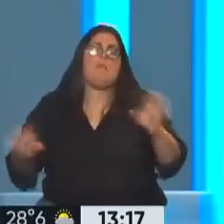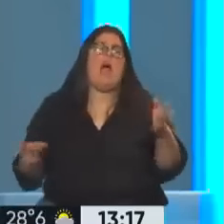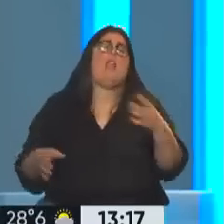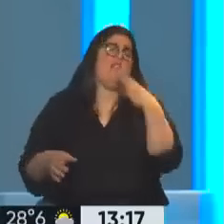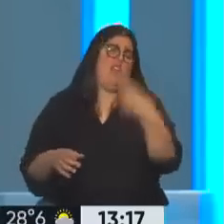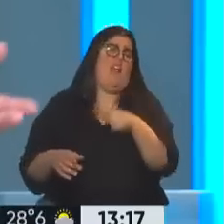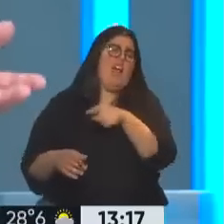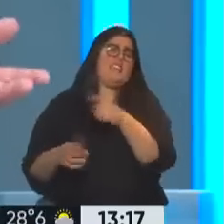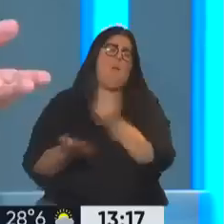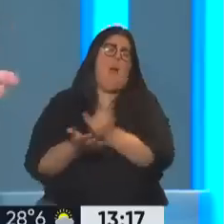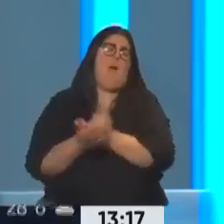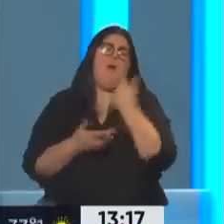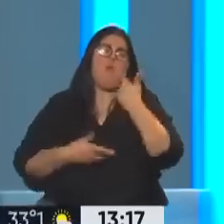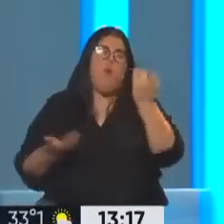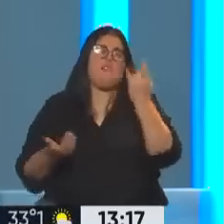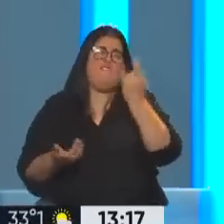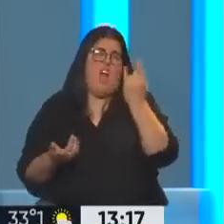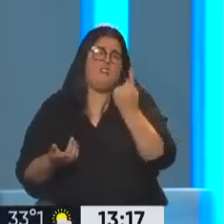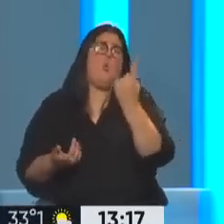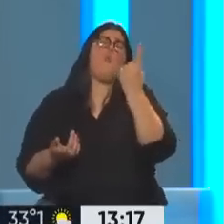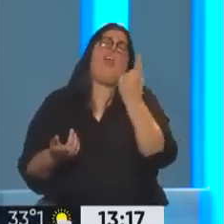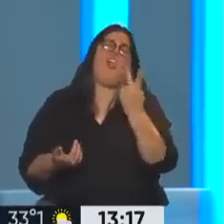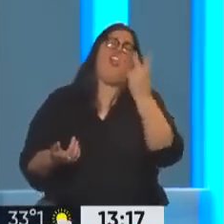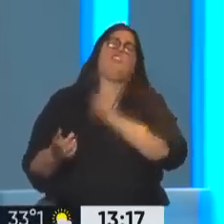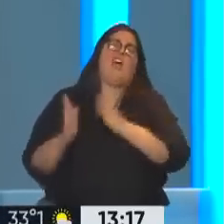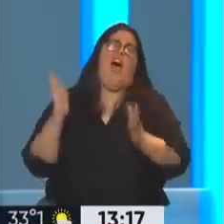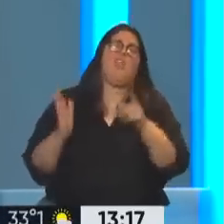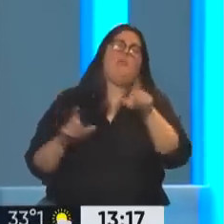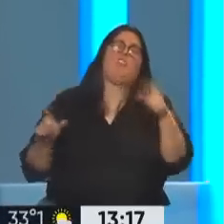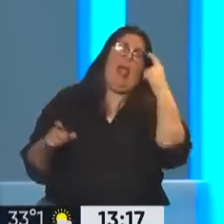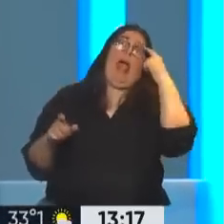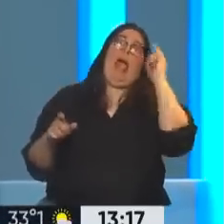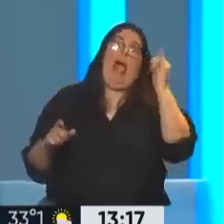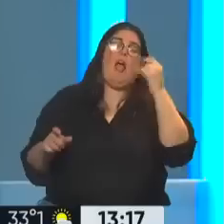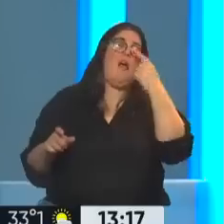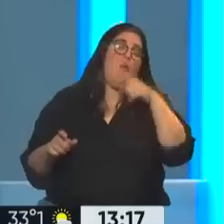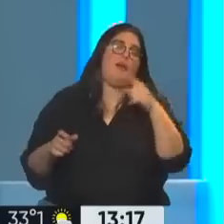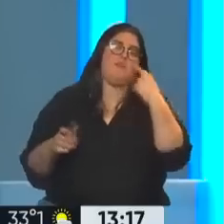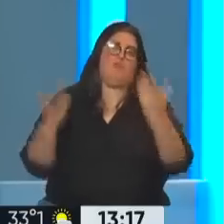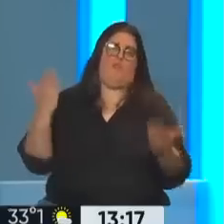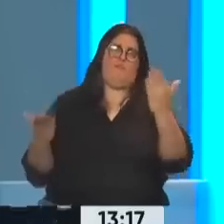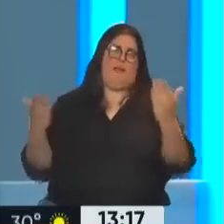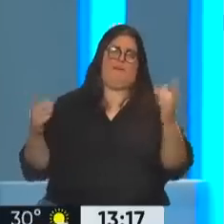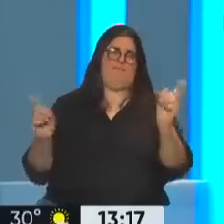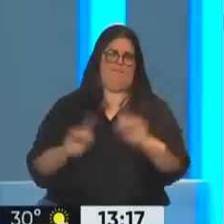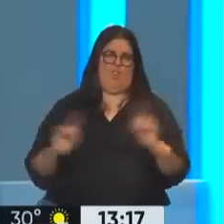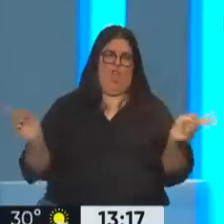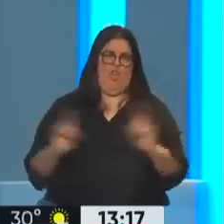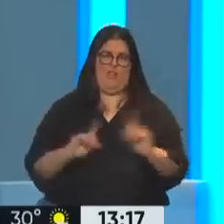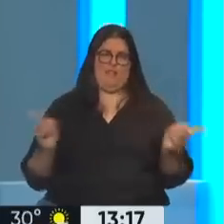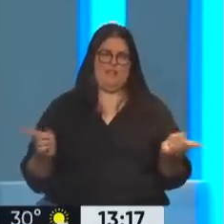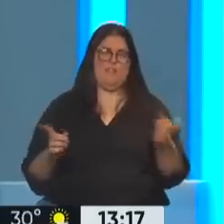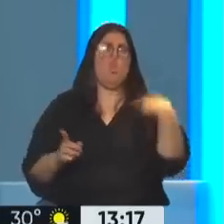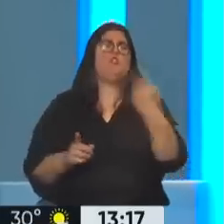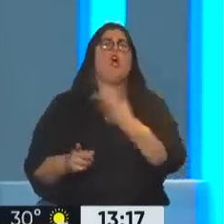año con esa tontería, dos años, pero no sé, cuatro años, y la gente ya puede comparar. Pero los principales adversarios que enfrentamos, los gobiernos